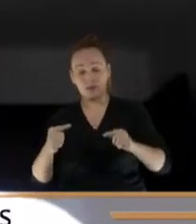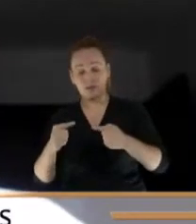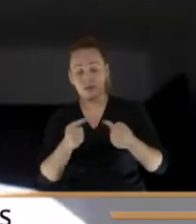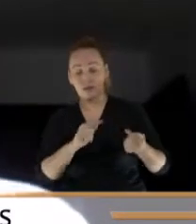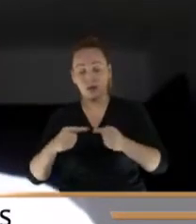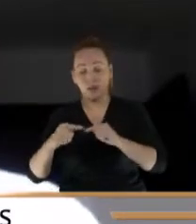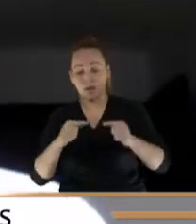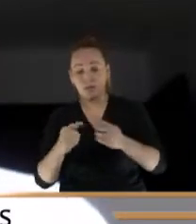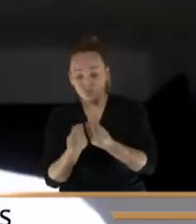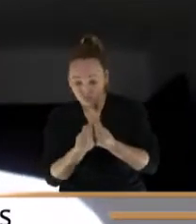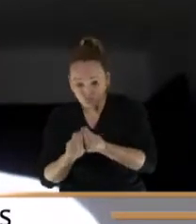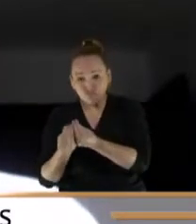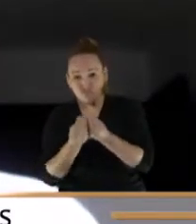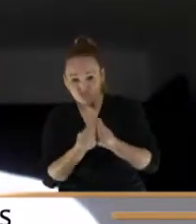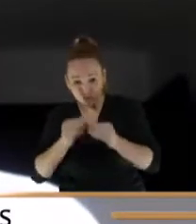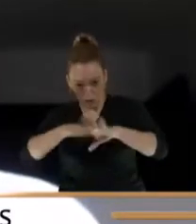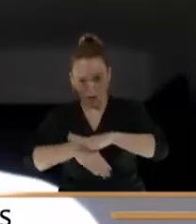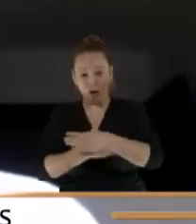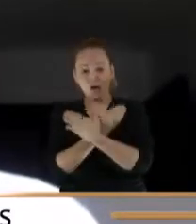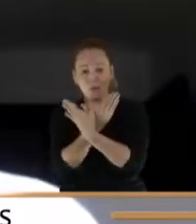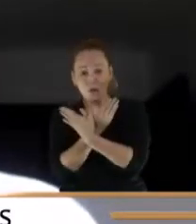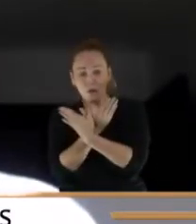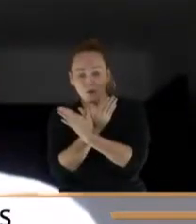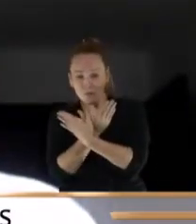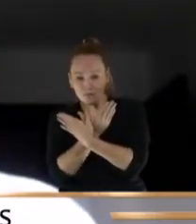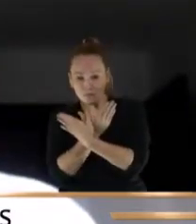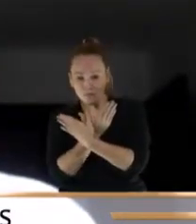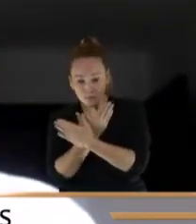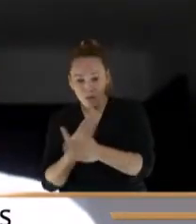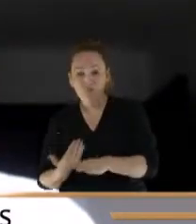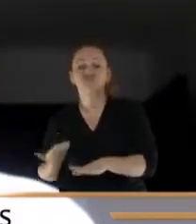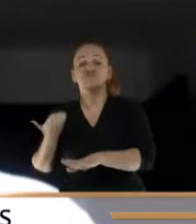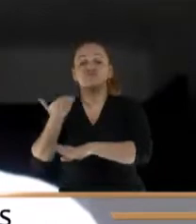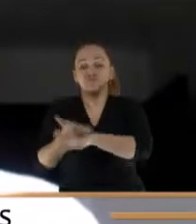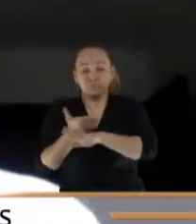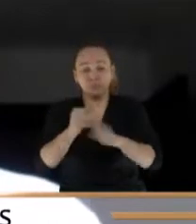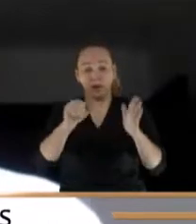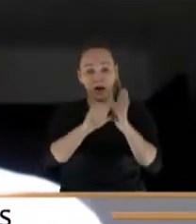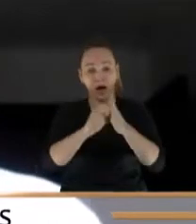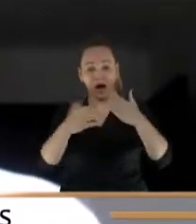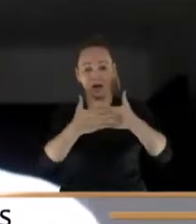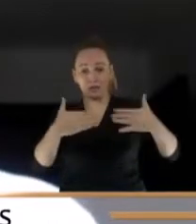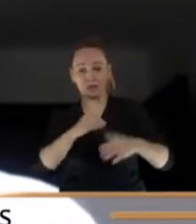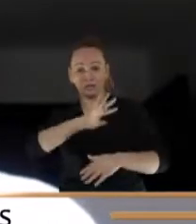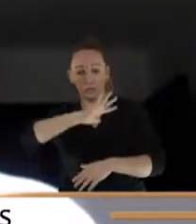se introdujo en el artículo quinto